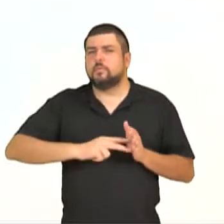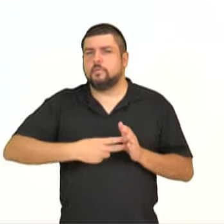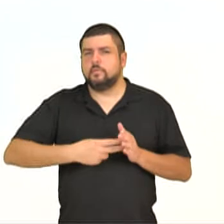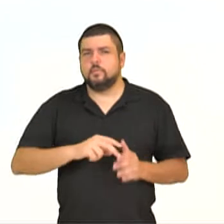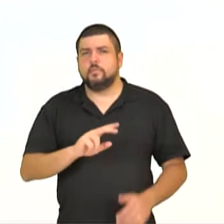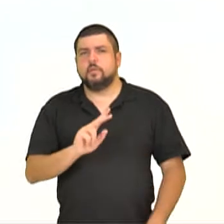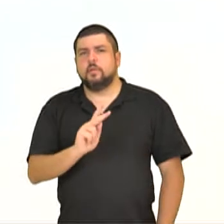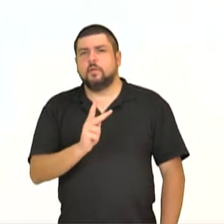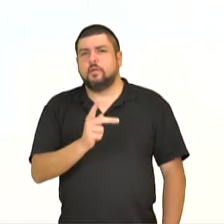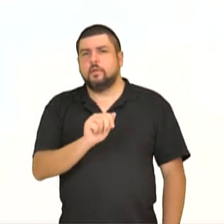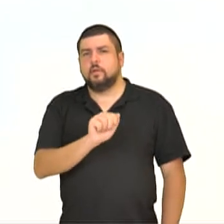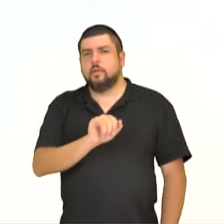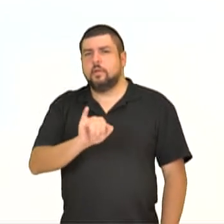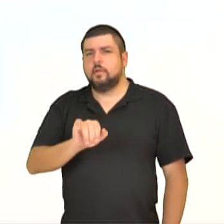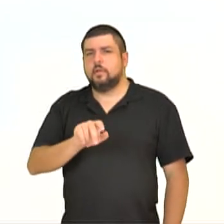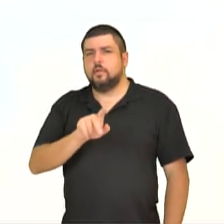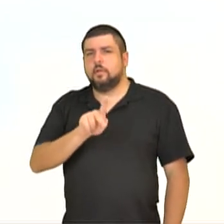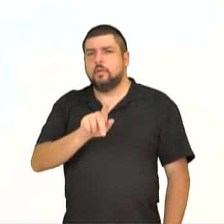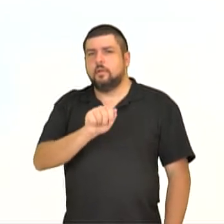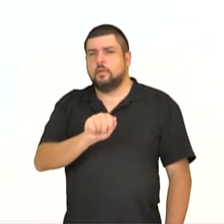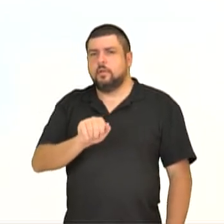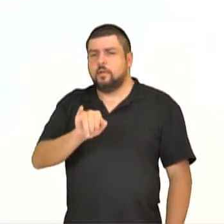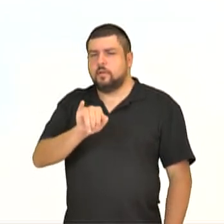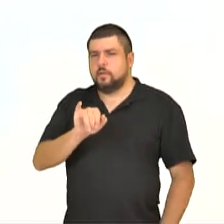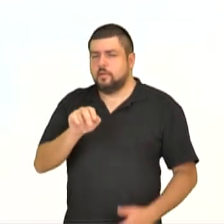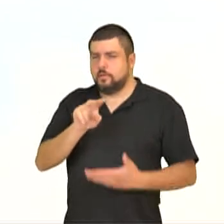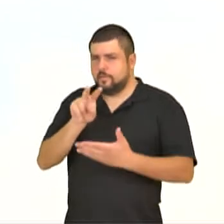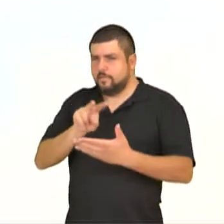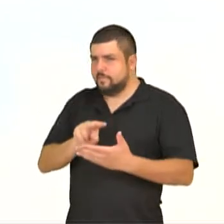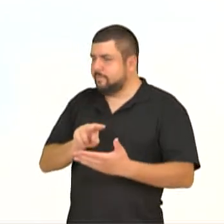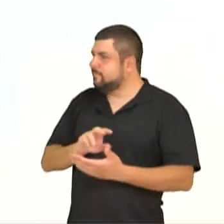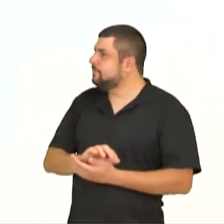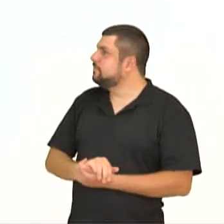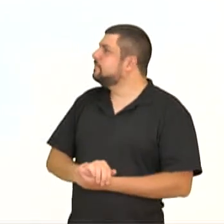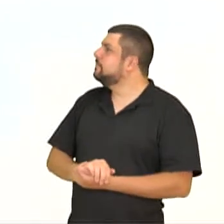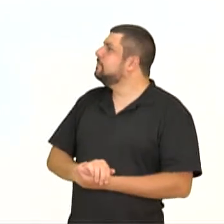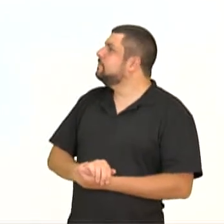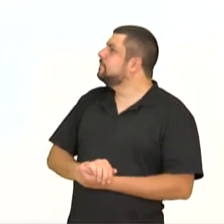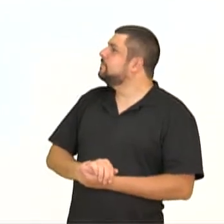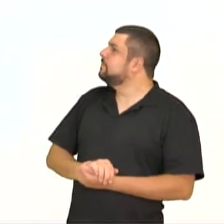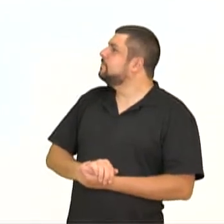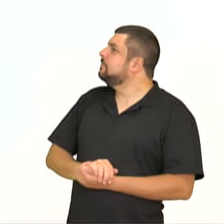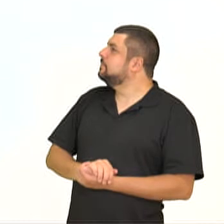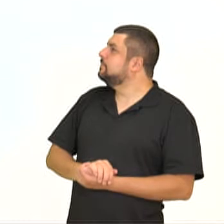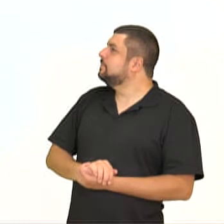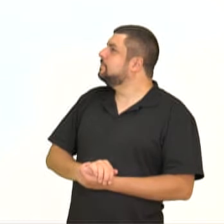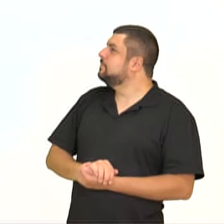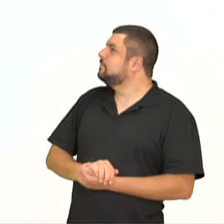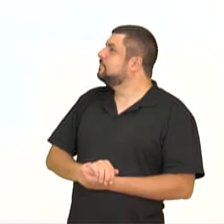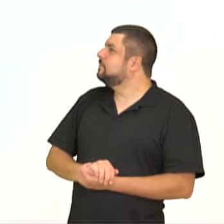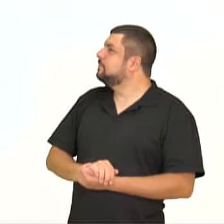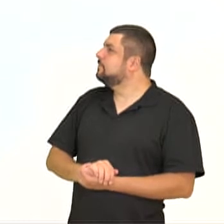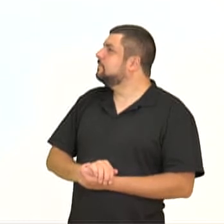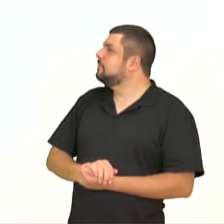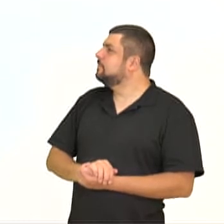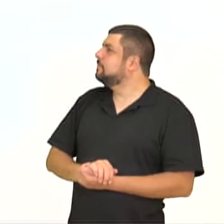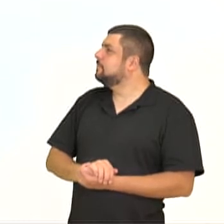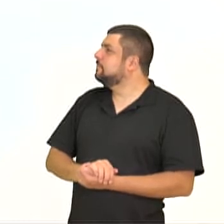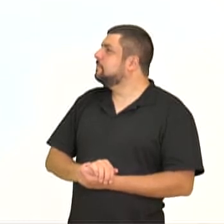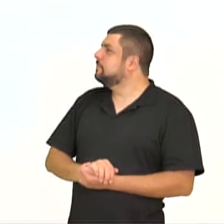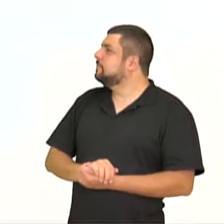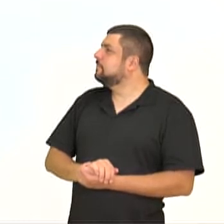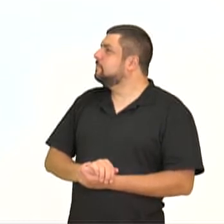El trazo de la nube en el cielo, grafite metafísico, Carmelo Urso.